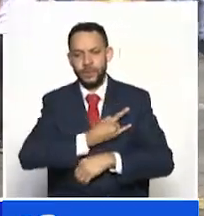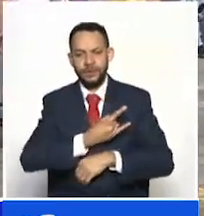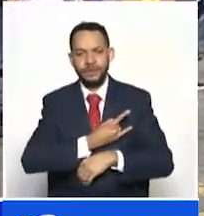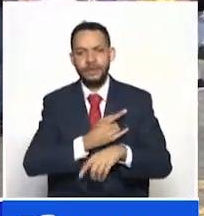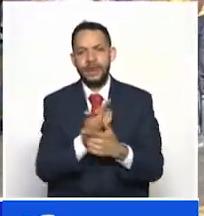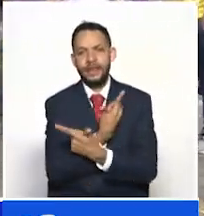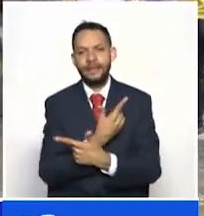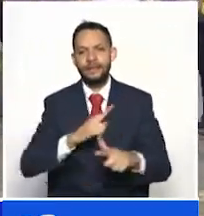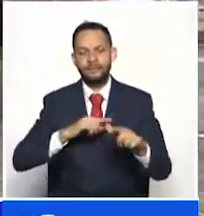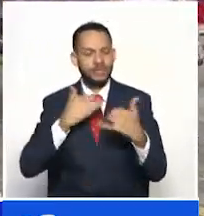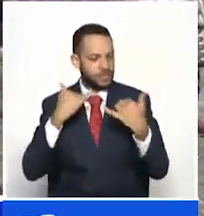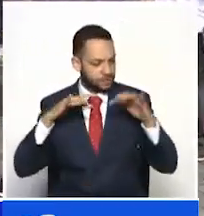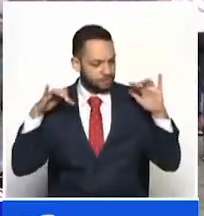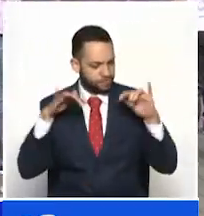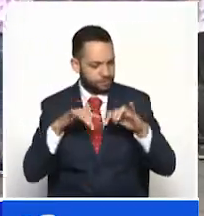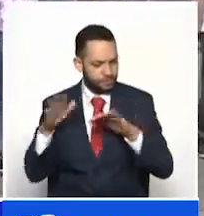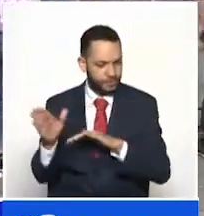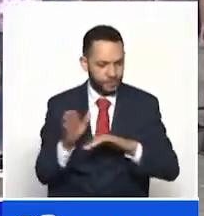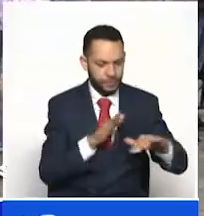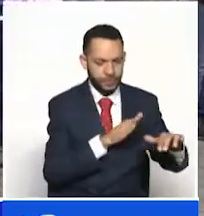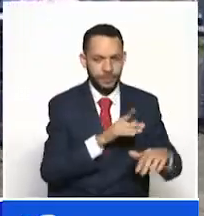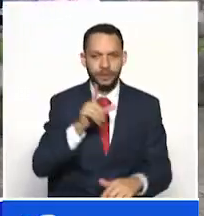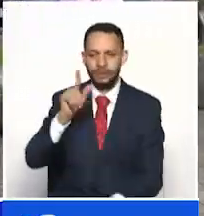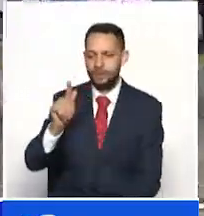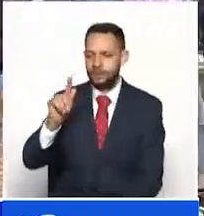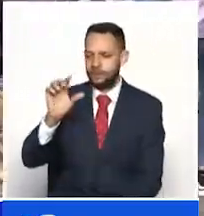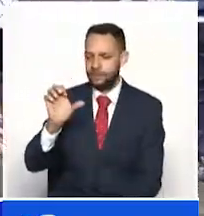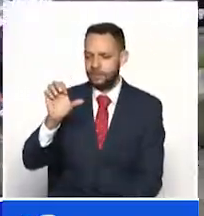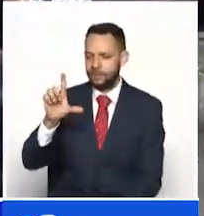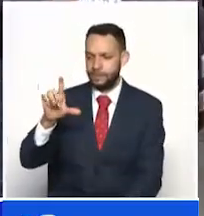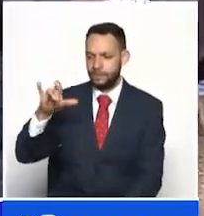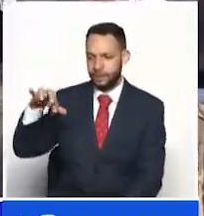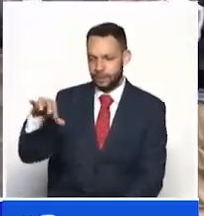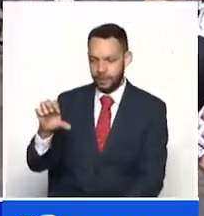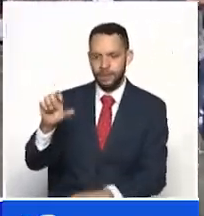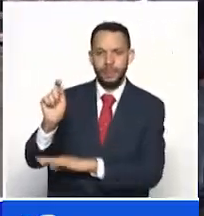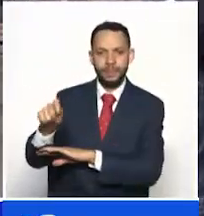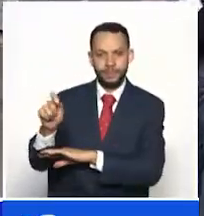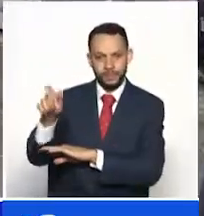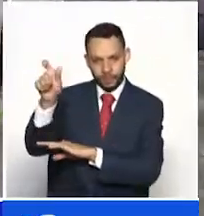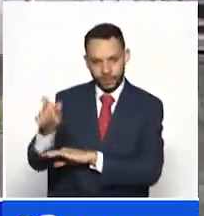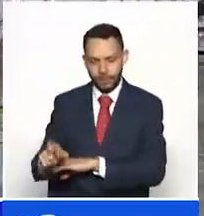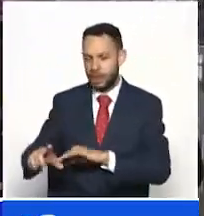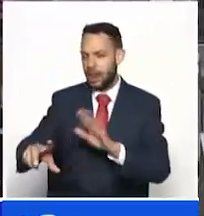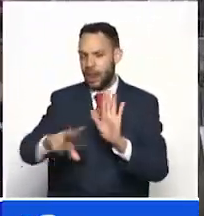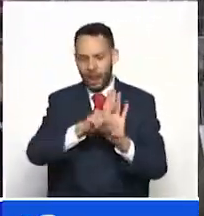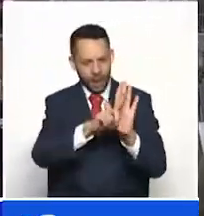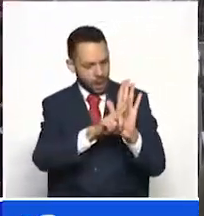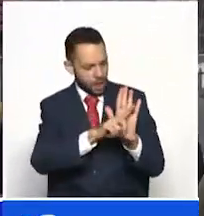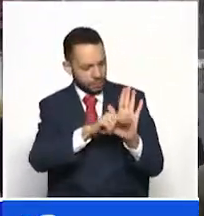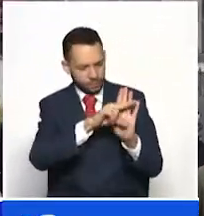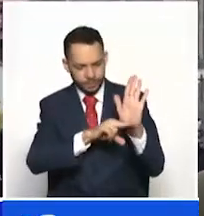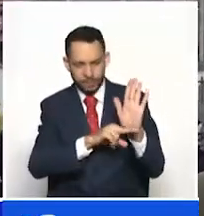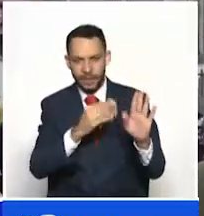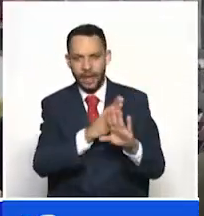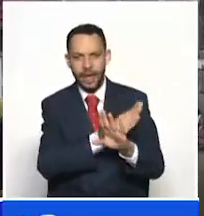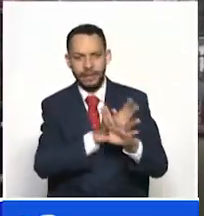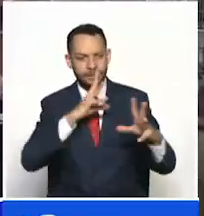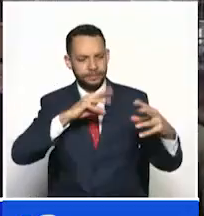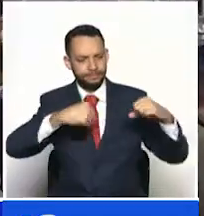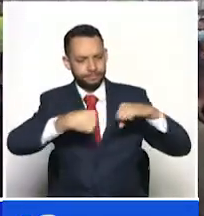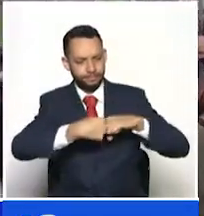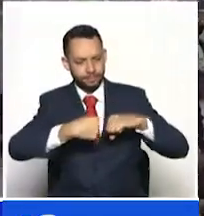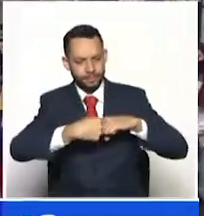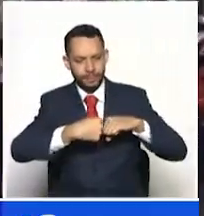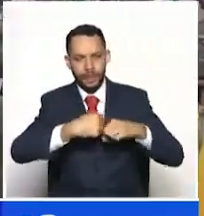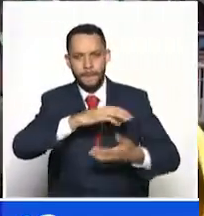El abogado Felipe Robledo, vocero de primera línea jurídica Quindío, dijo que se cumplió a cabalidad el pacto de desalojo en